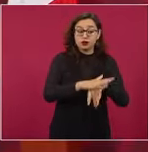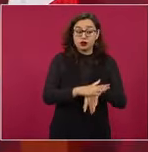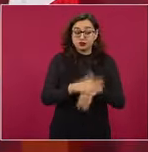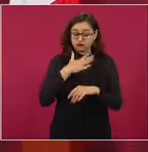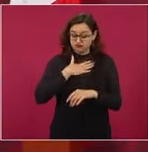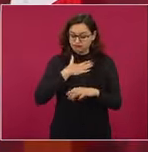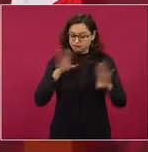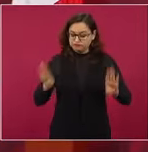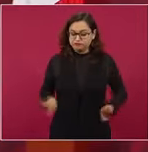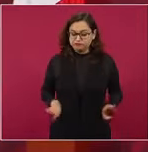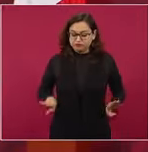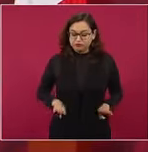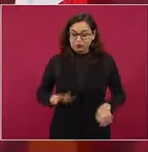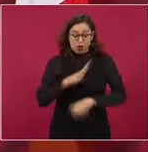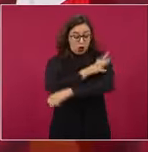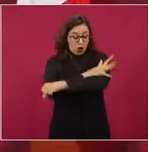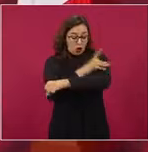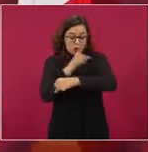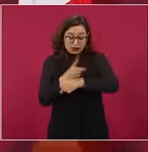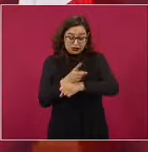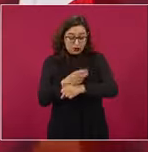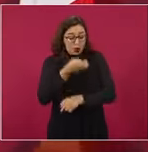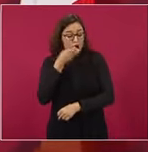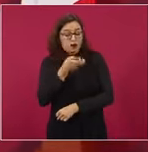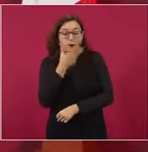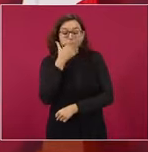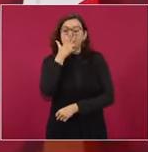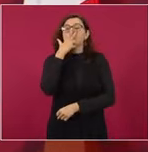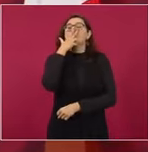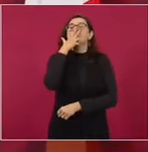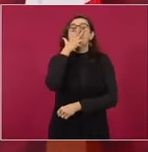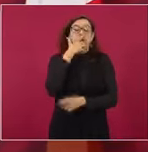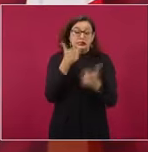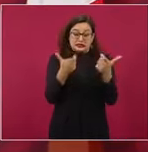que no me importa, no me interesa el dinero